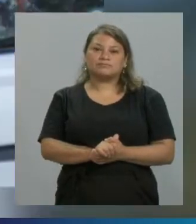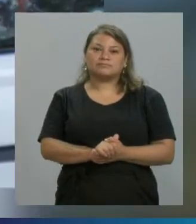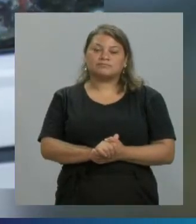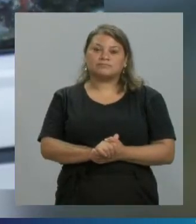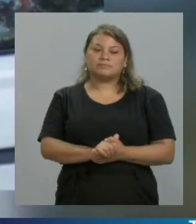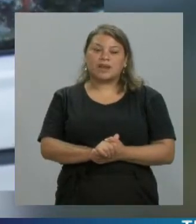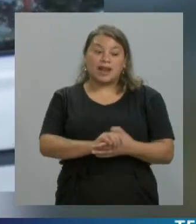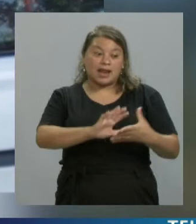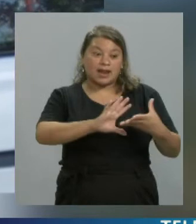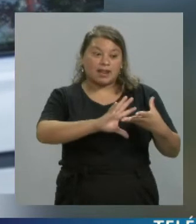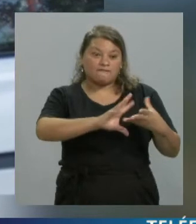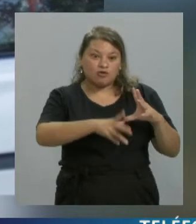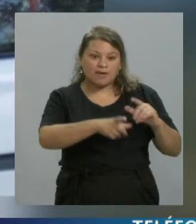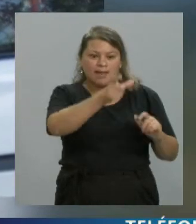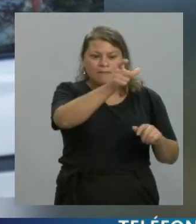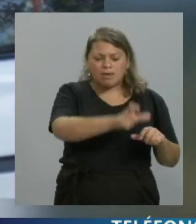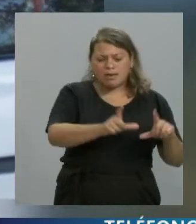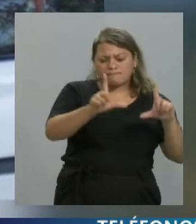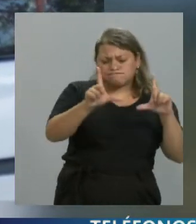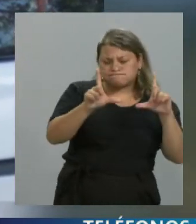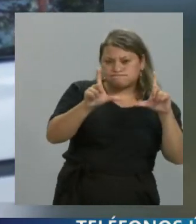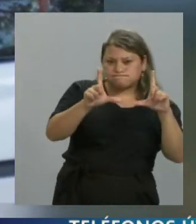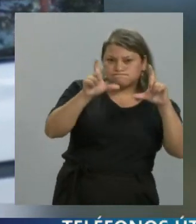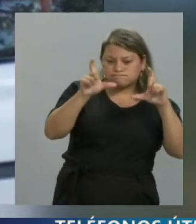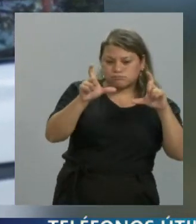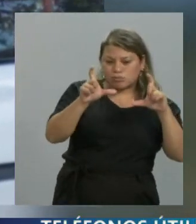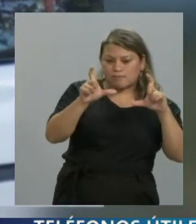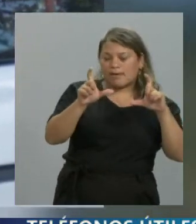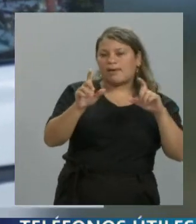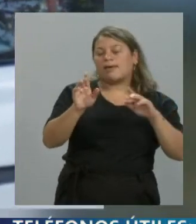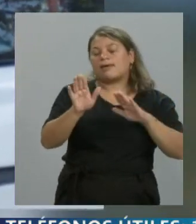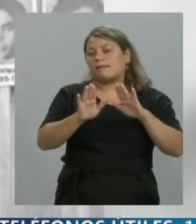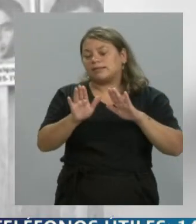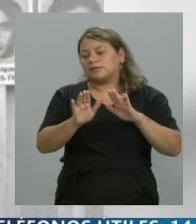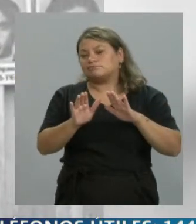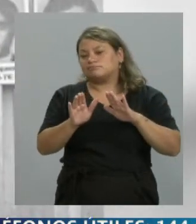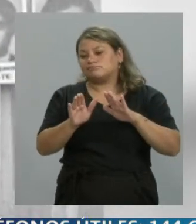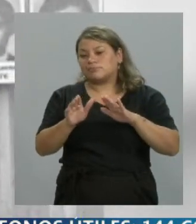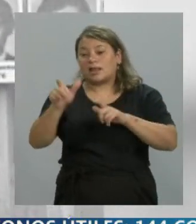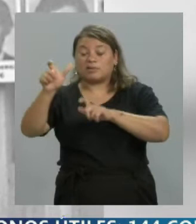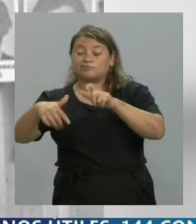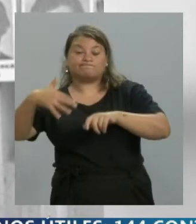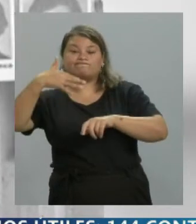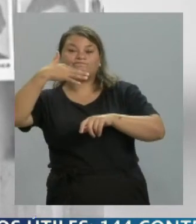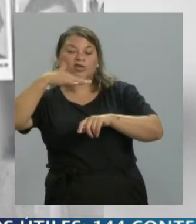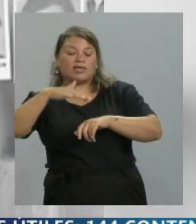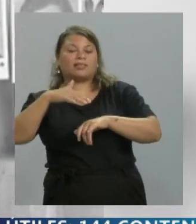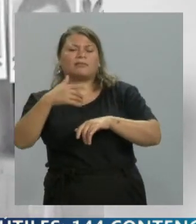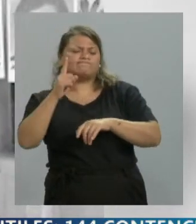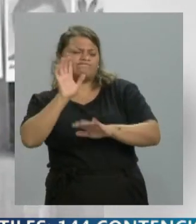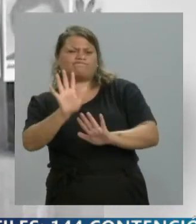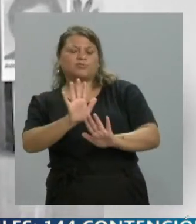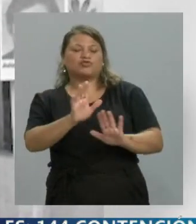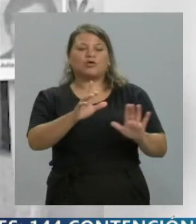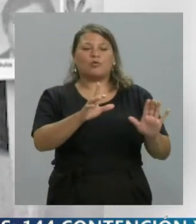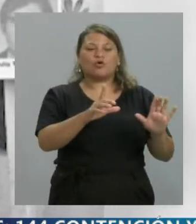toma la imagen, a veces despojada de la información, hace que se pierda un